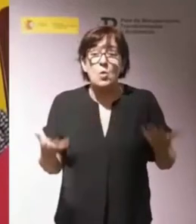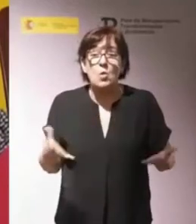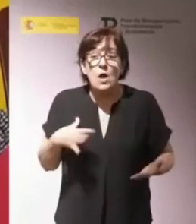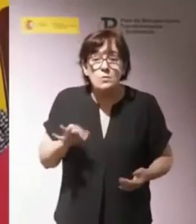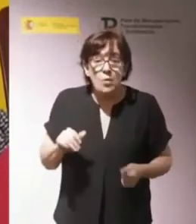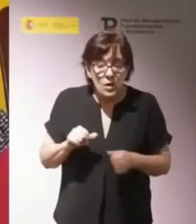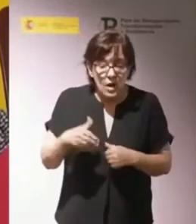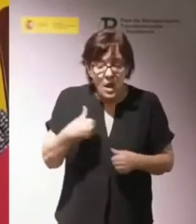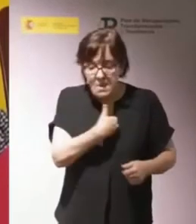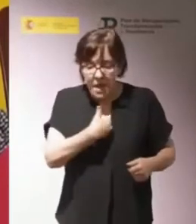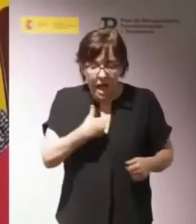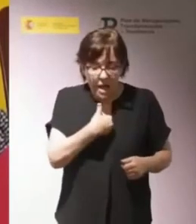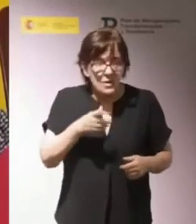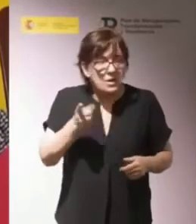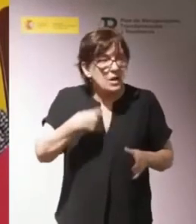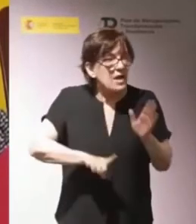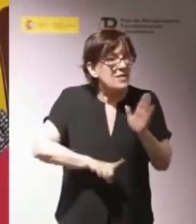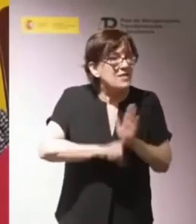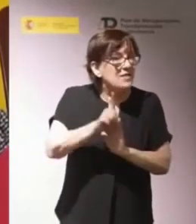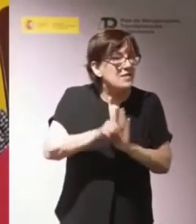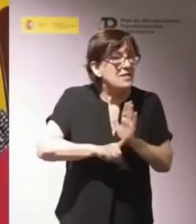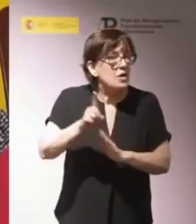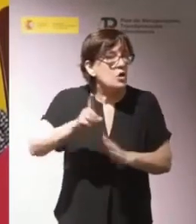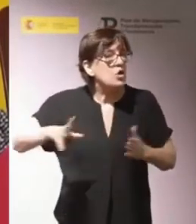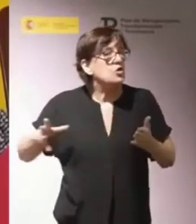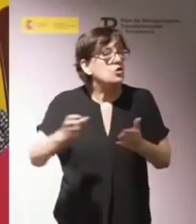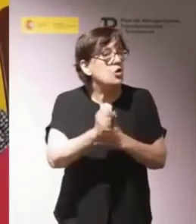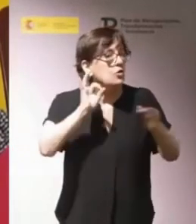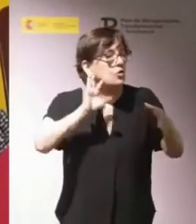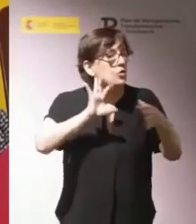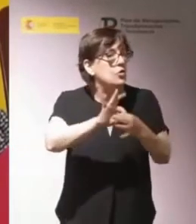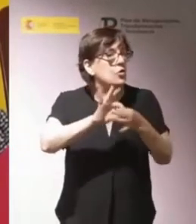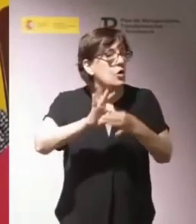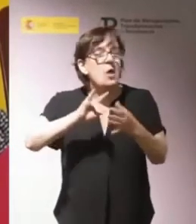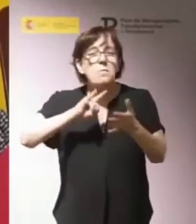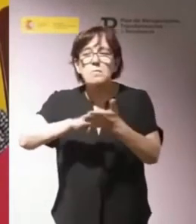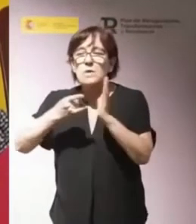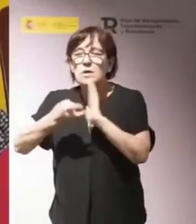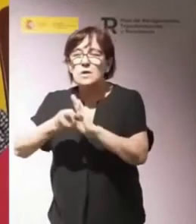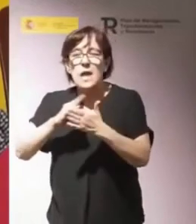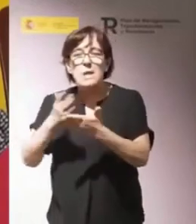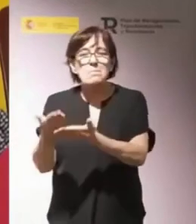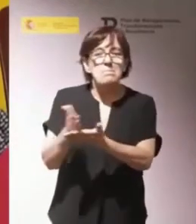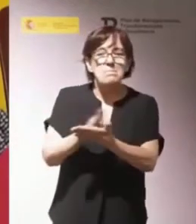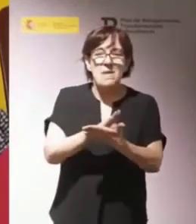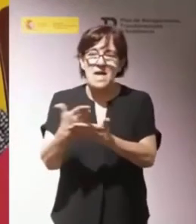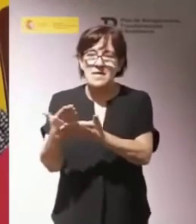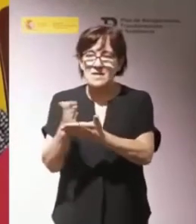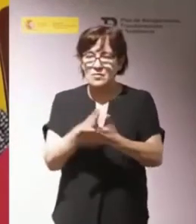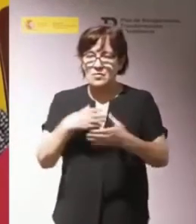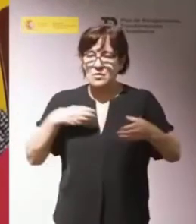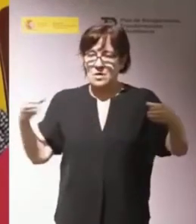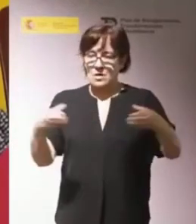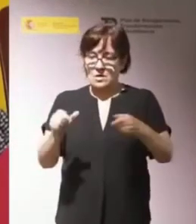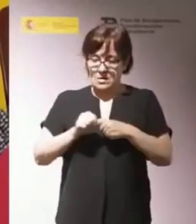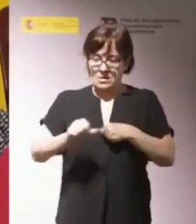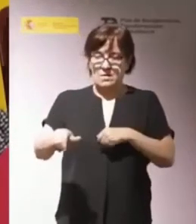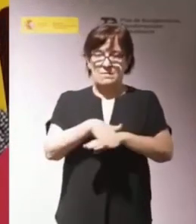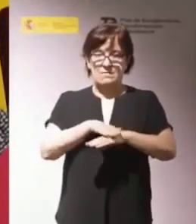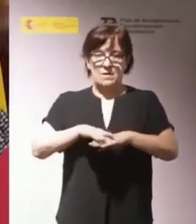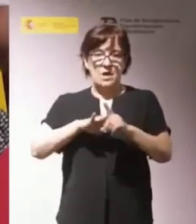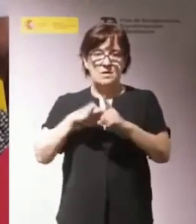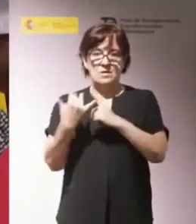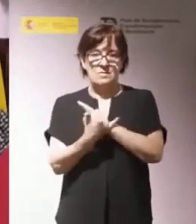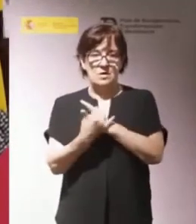ser nuestro papel más allá de desarrollar todo lo que tiene que ver con el proyecto. Ser mediadores con la comunidad. Partimos de una